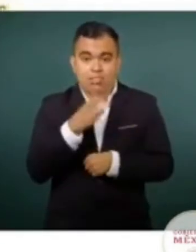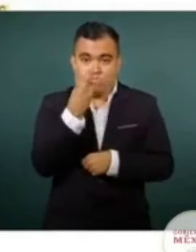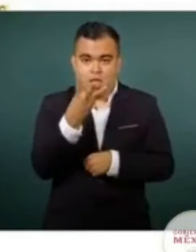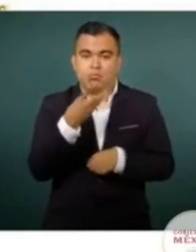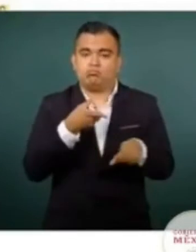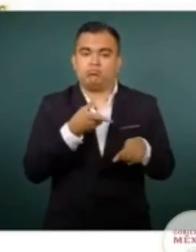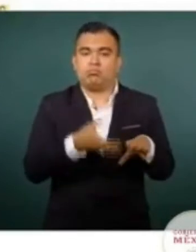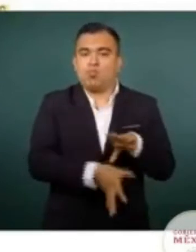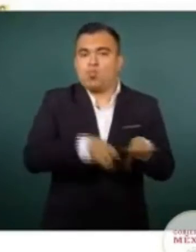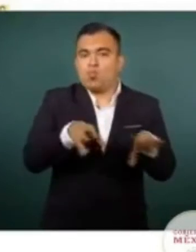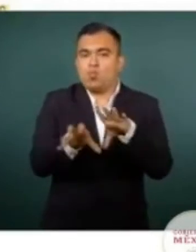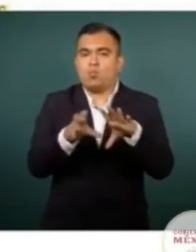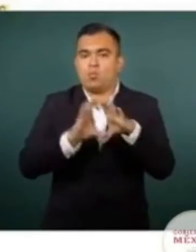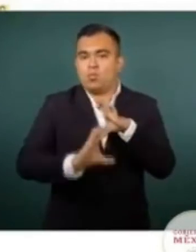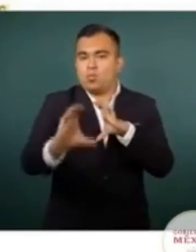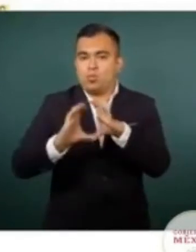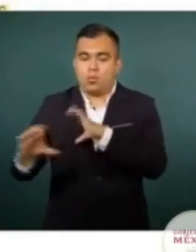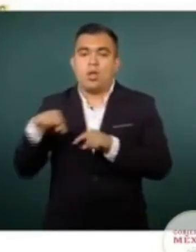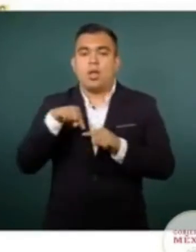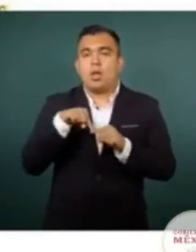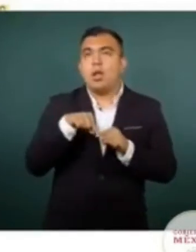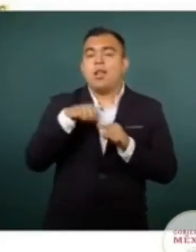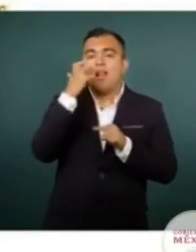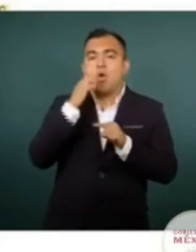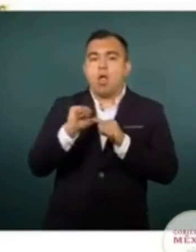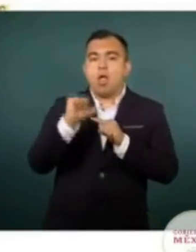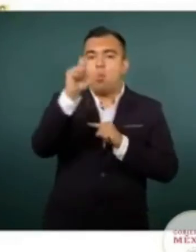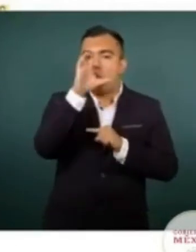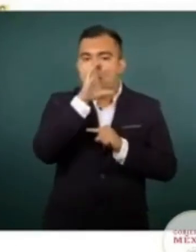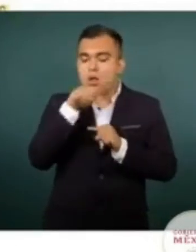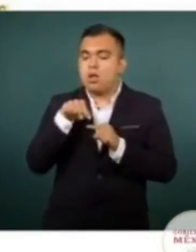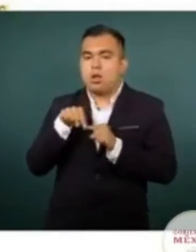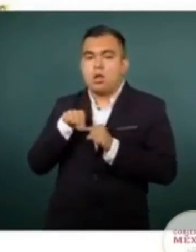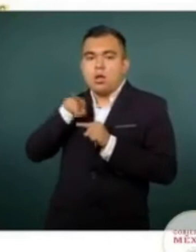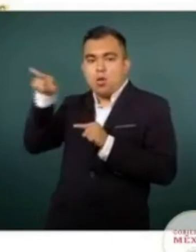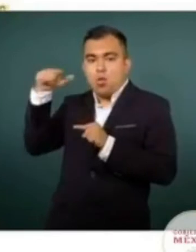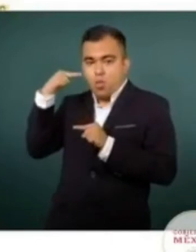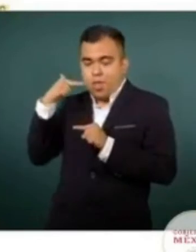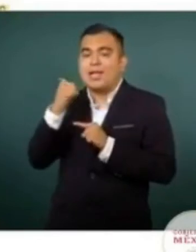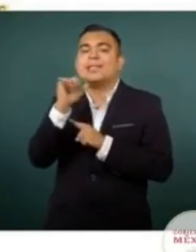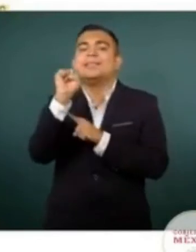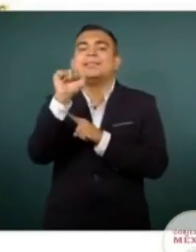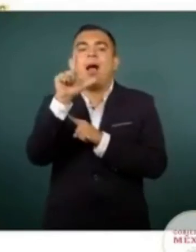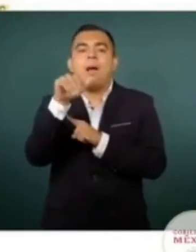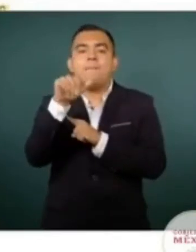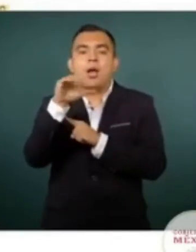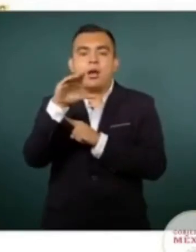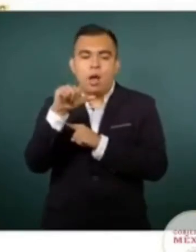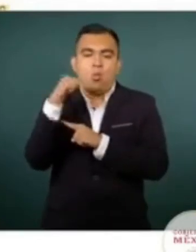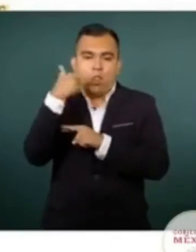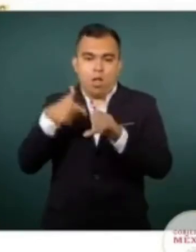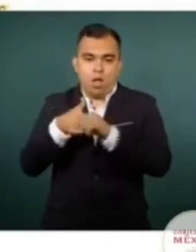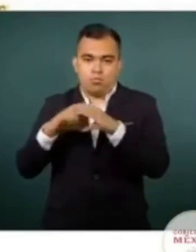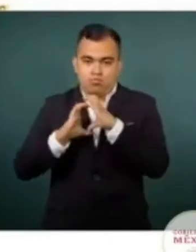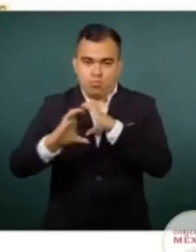Tenemos el ducto León Aguascalientes, el ducto Cactus Guadalajara y el ducto Salamanca Guadalajara. En estos